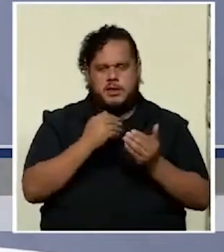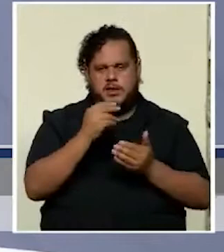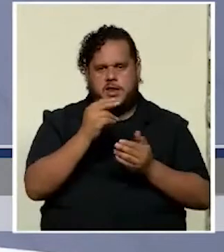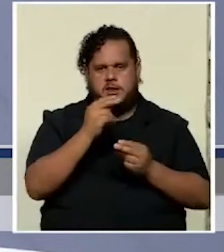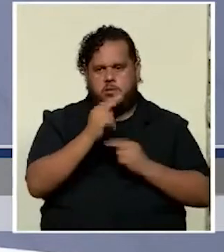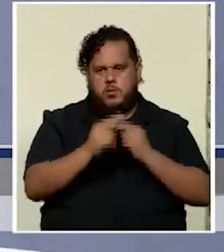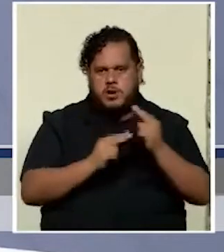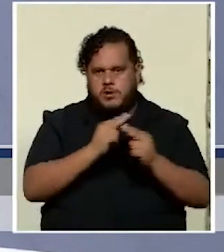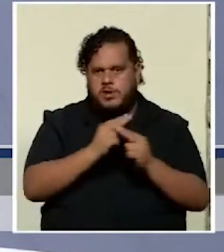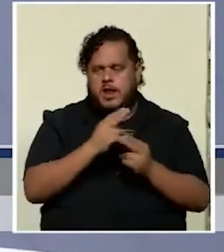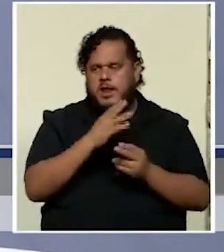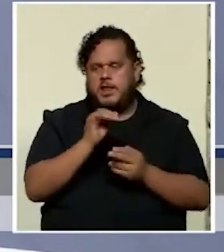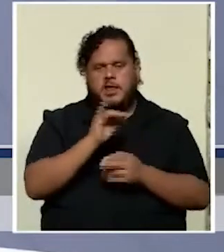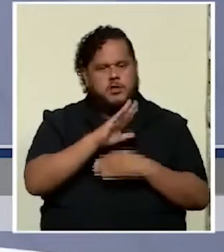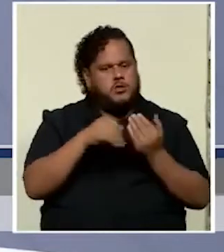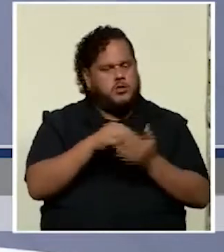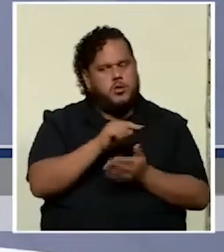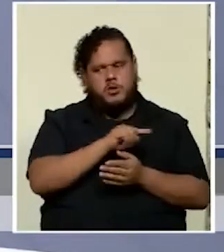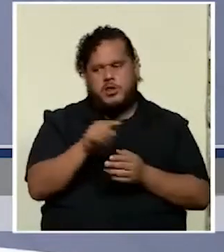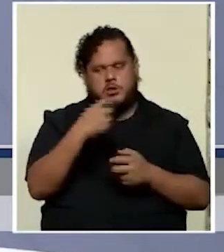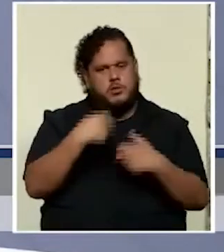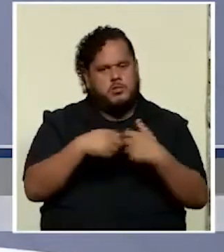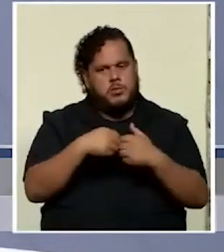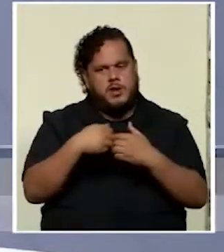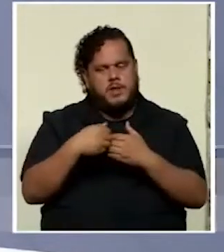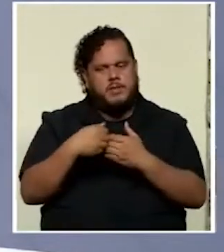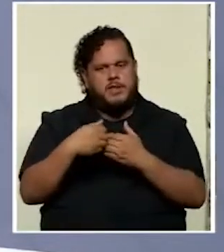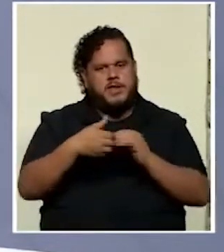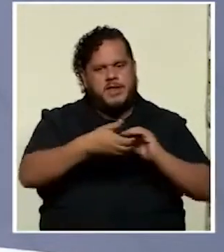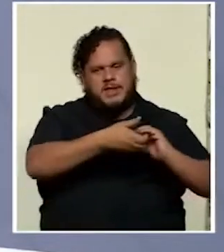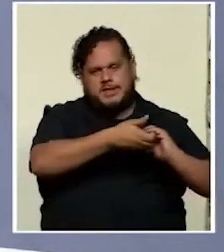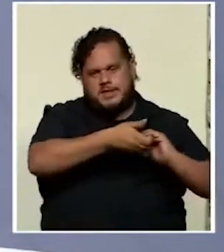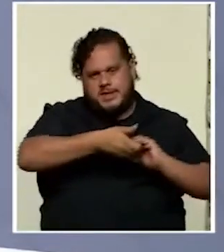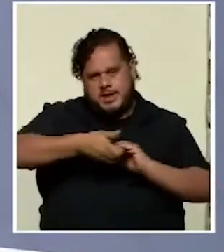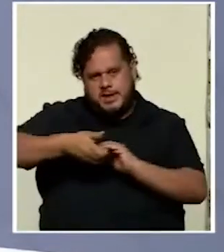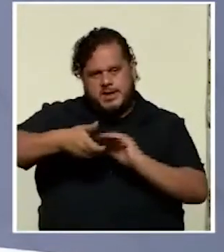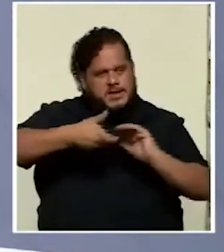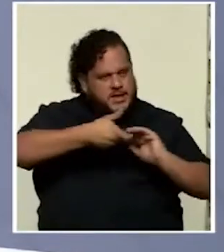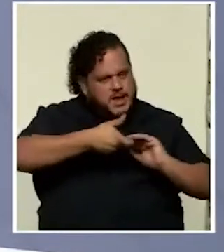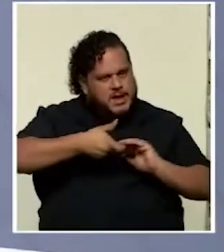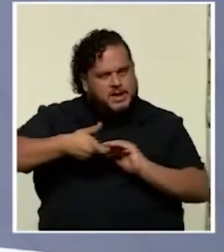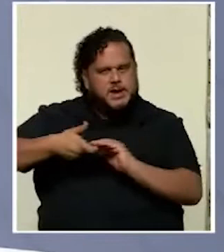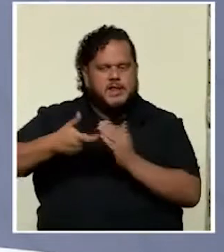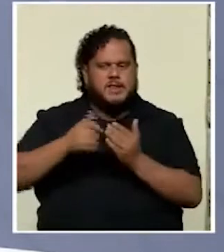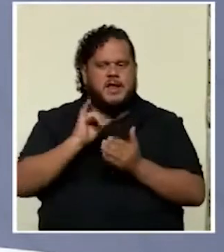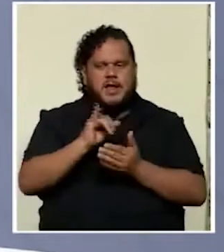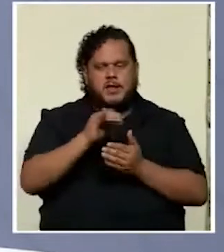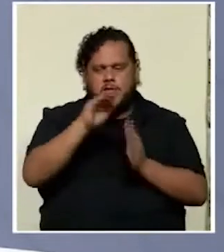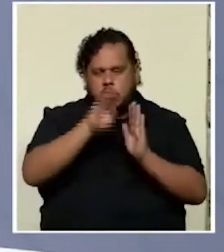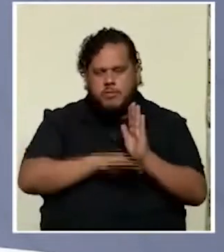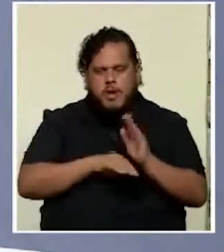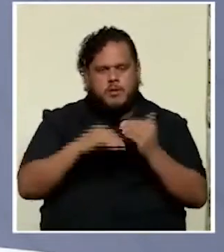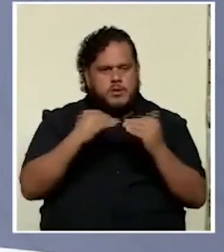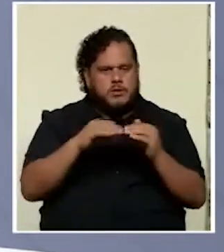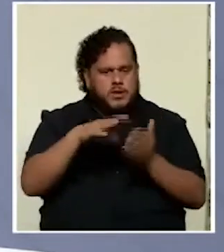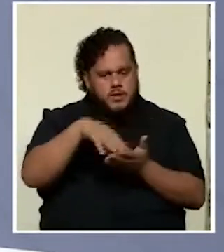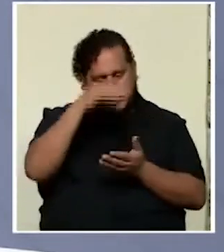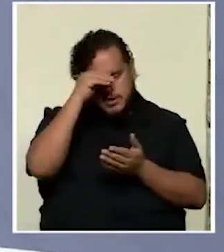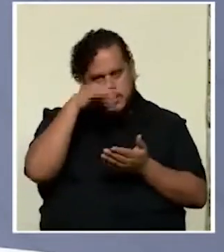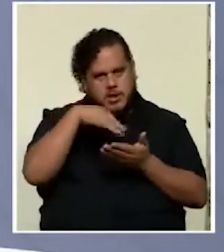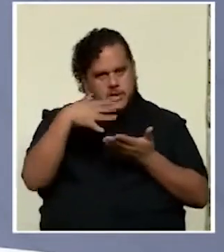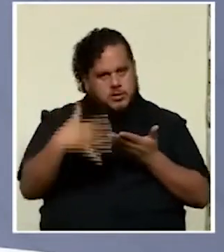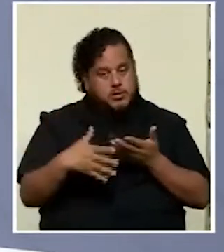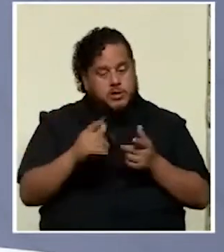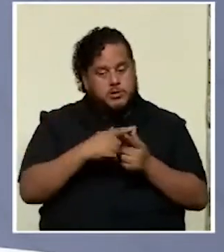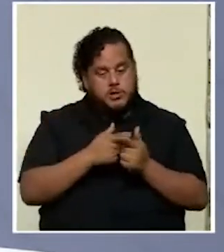y estos problemas se arrastran desde hace rato verdad esos esos bajos niveles de aprendizaje de nuestros estudiantes entonces